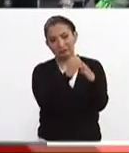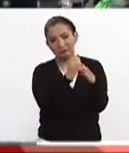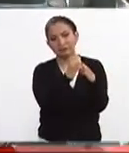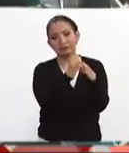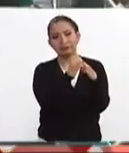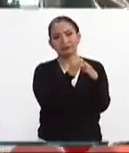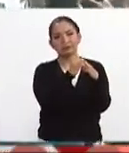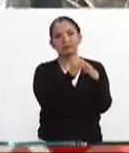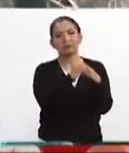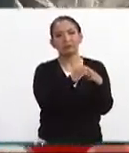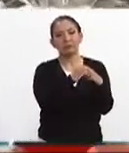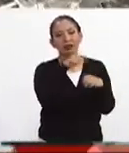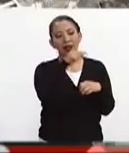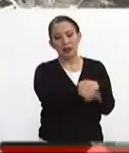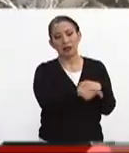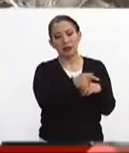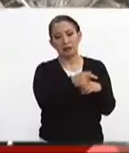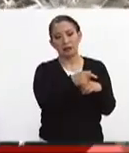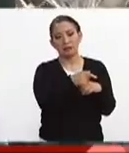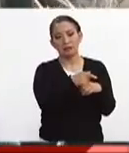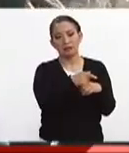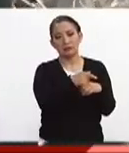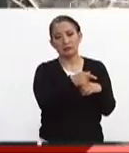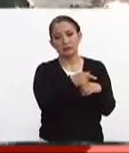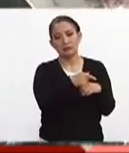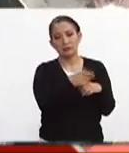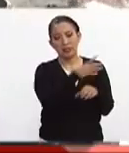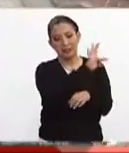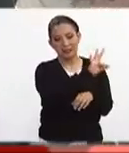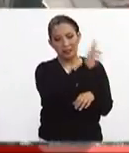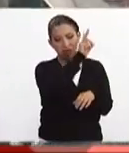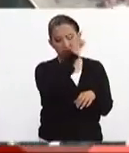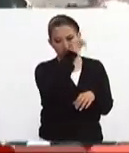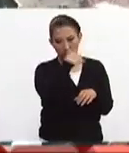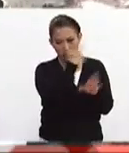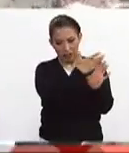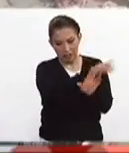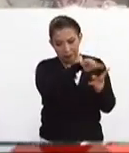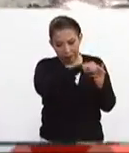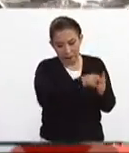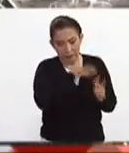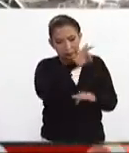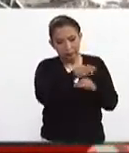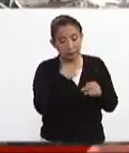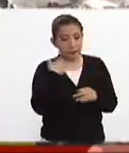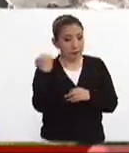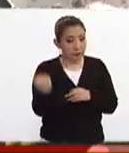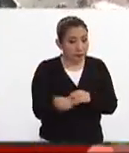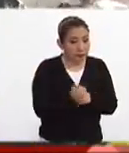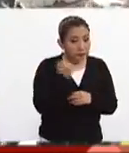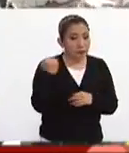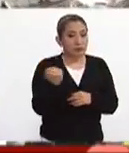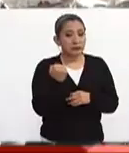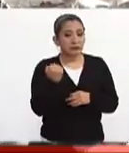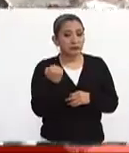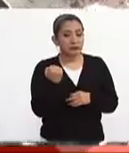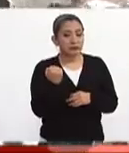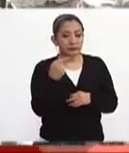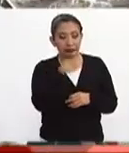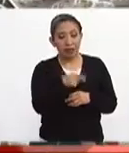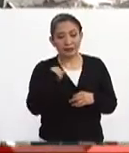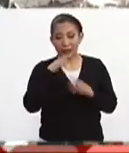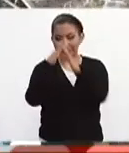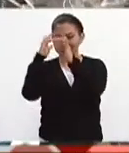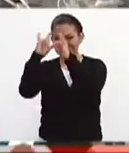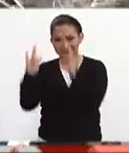las primeras 72 horas. Afortunadamente los